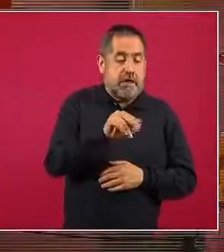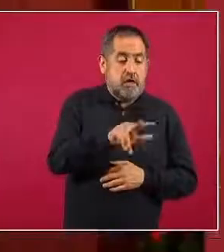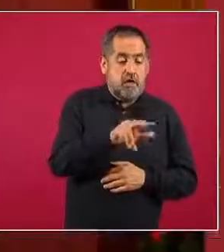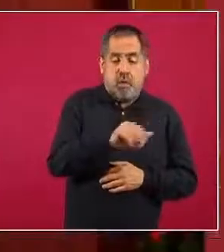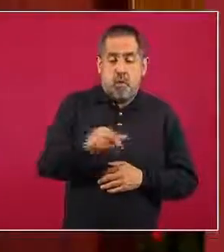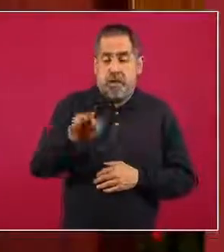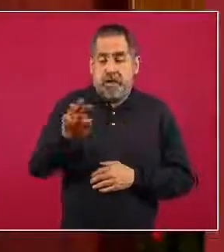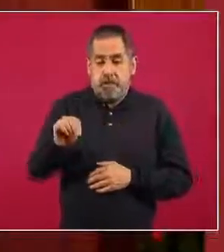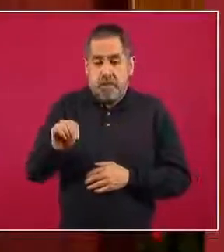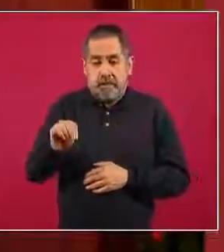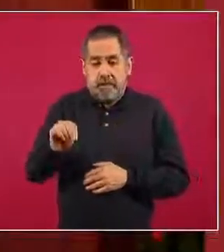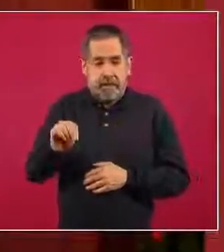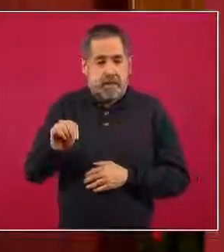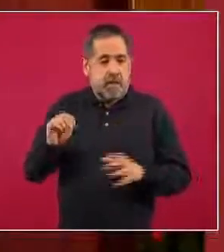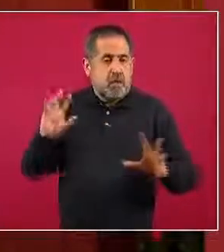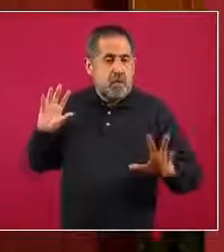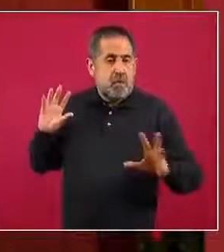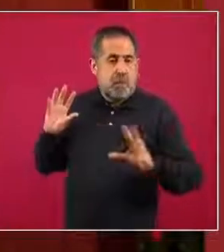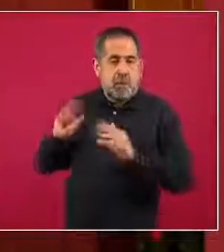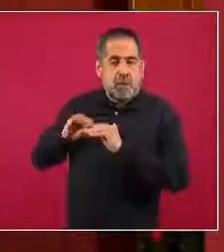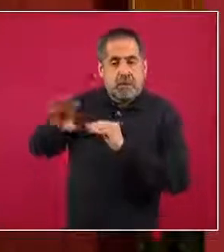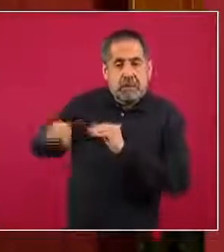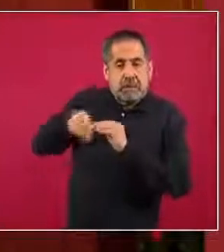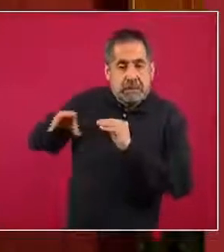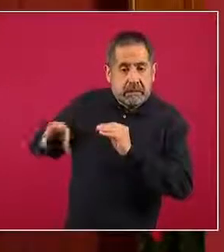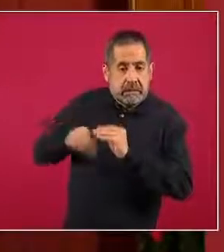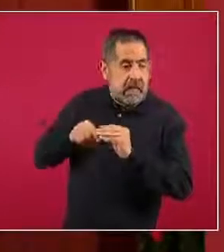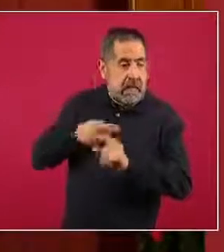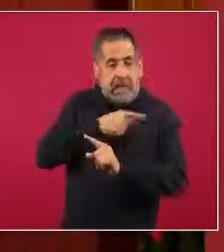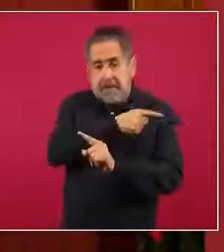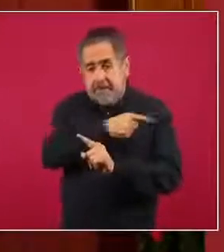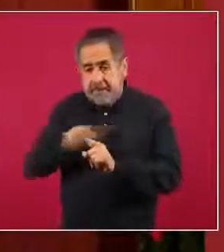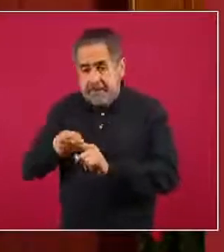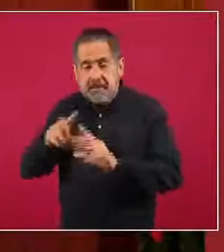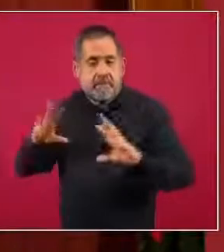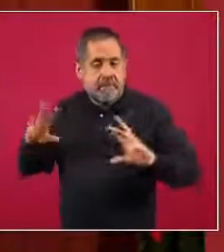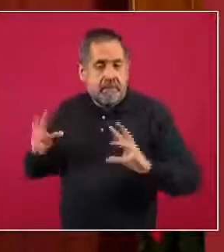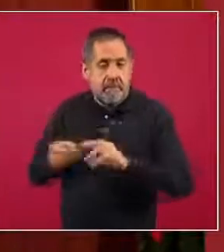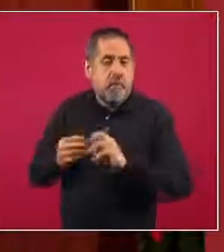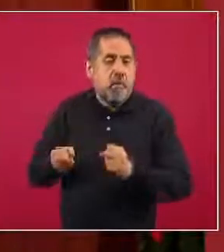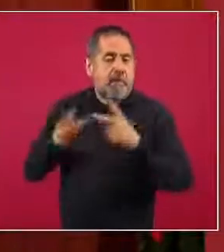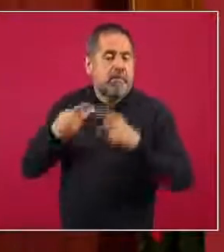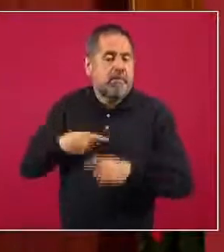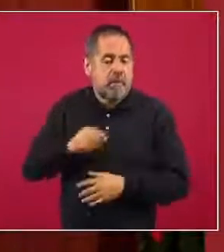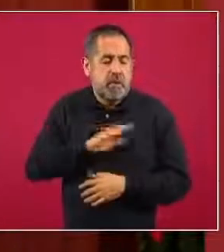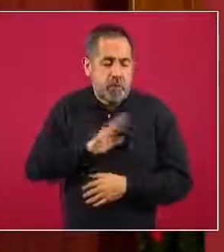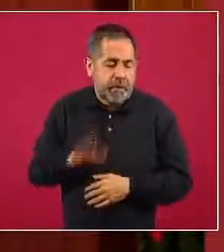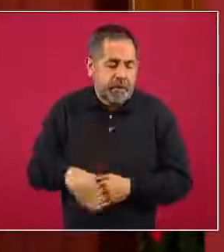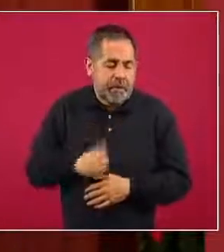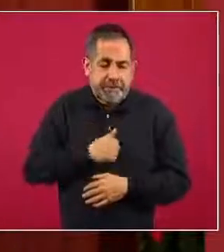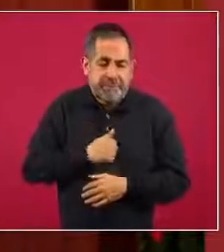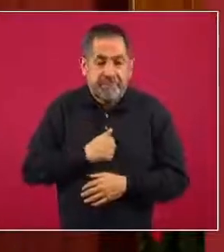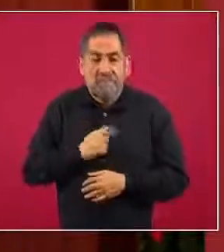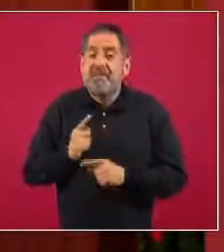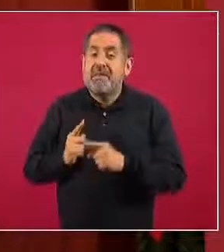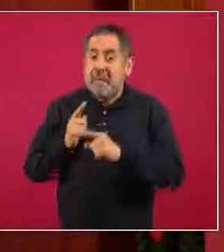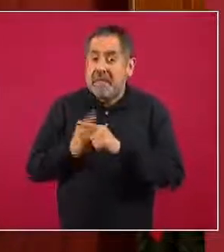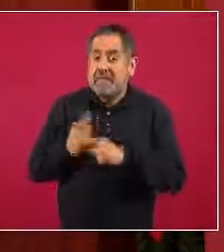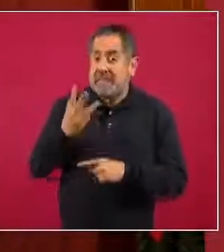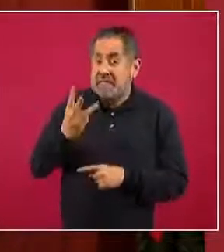49, para efecto de lo que se va acumulando de lamentables defunciones, hubo un más 3